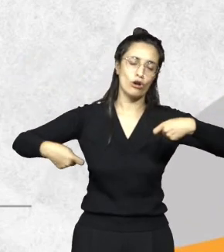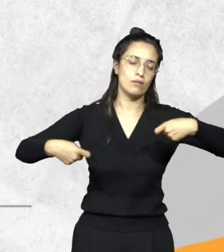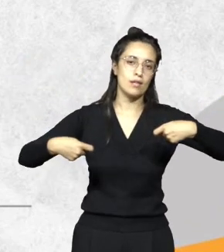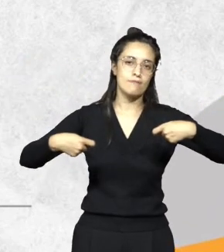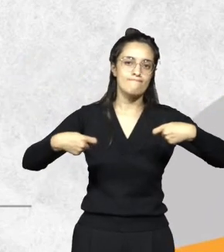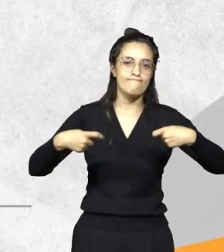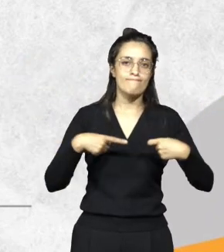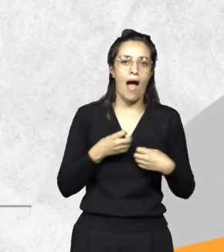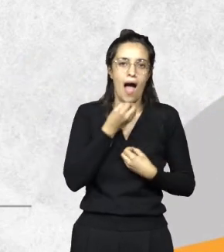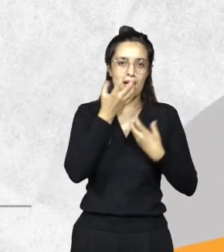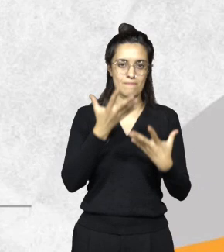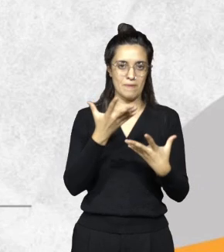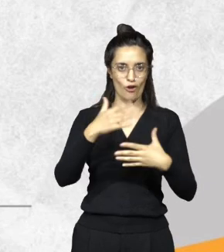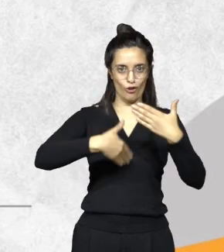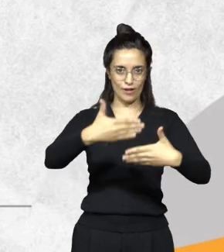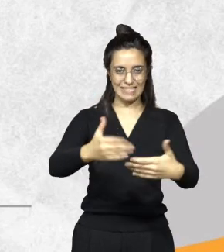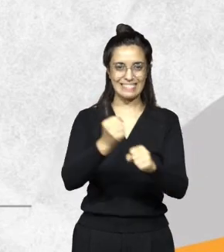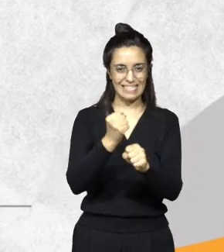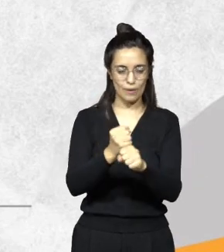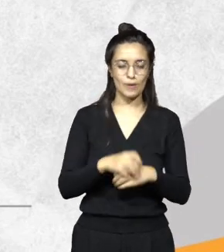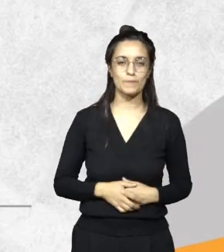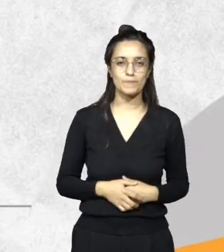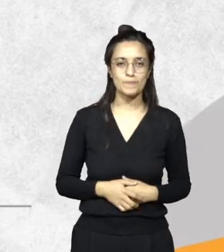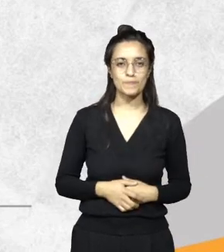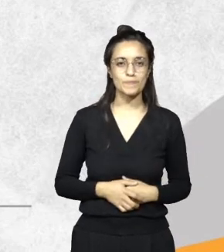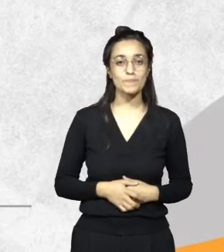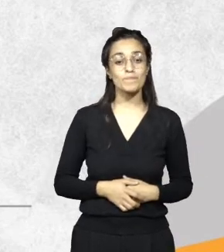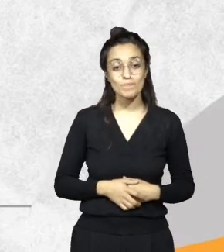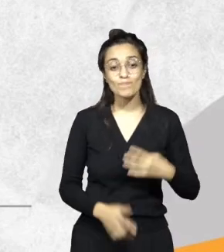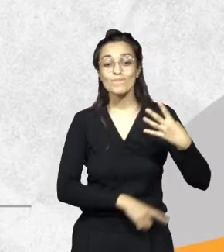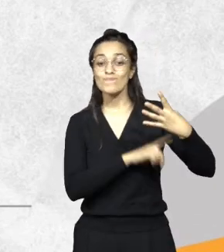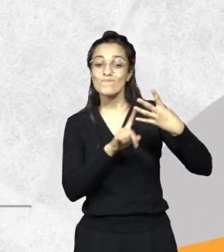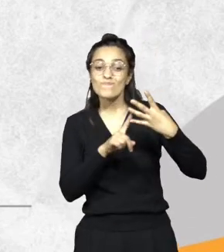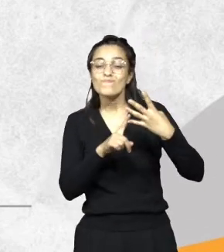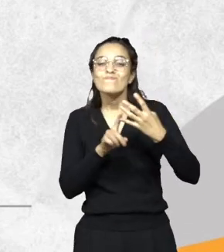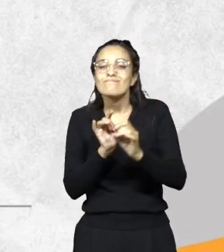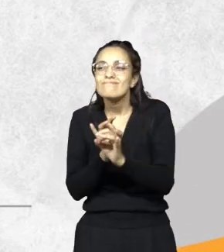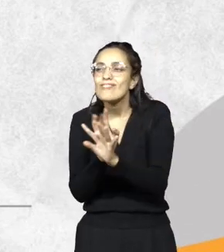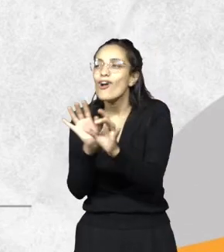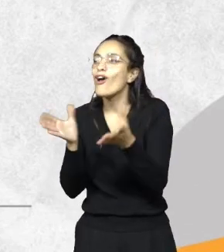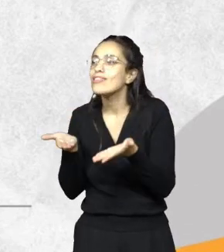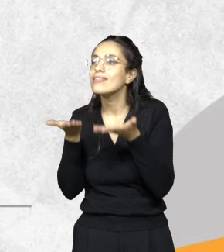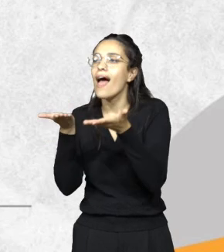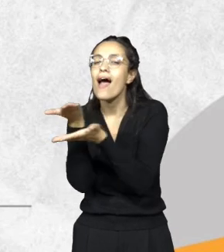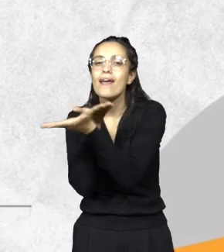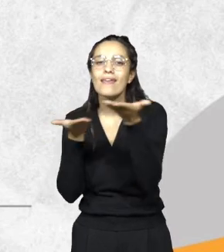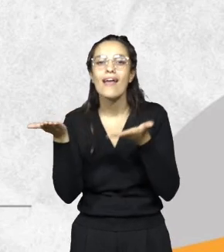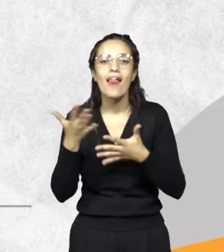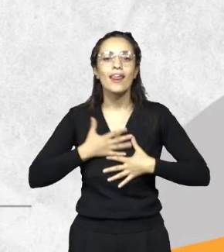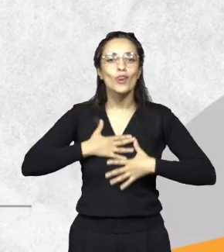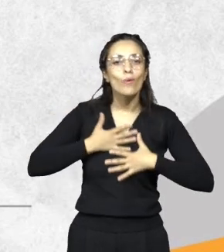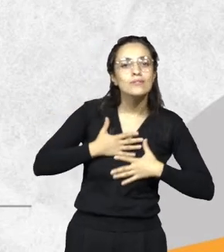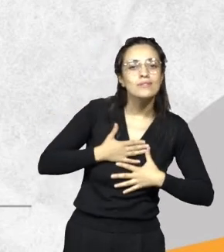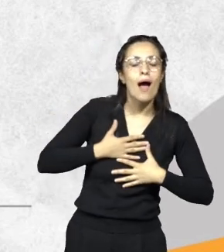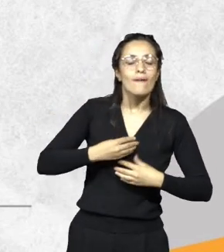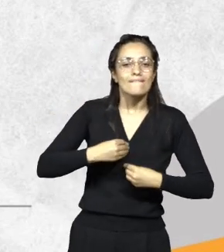en nuestra función pública. Y contagiar entusiasmo y motivación. Yo creo que son pilares fundamentales